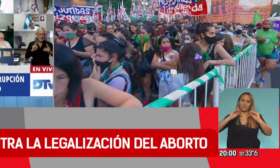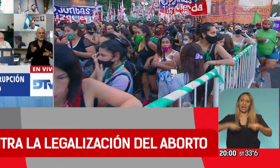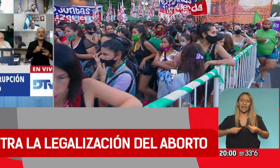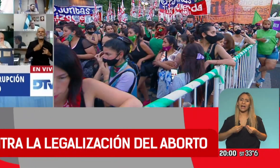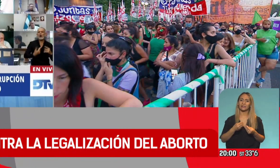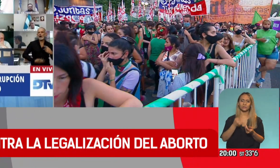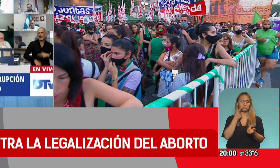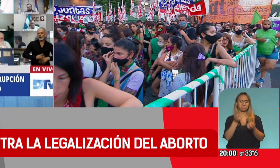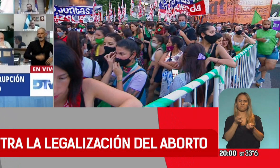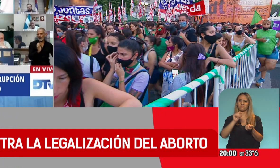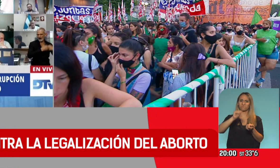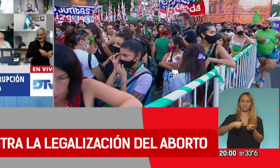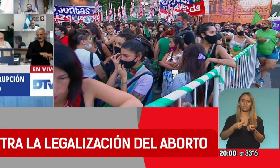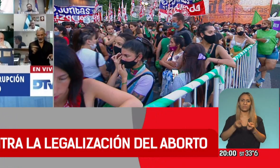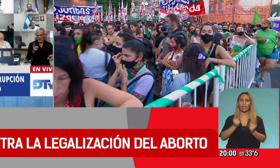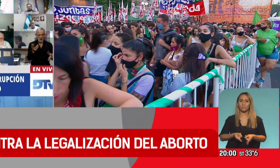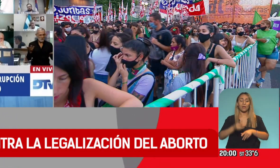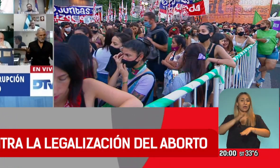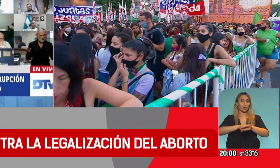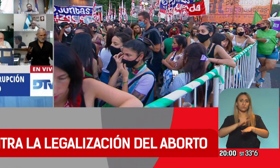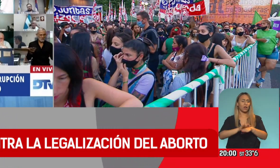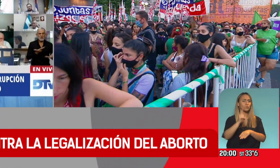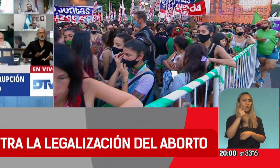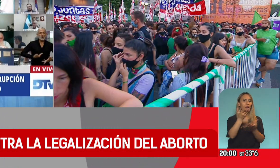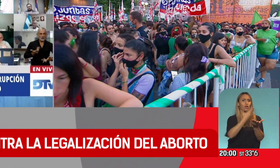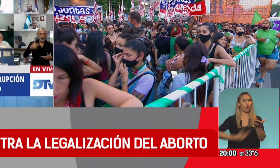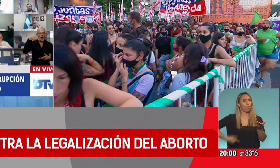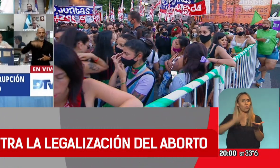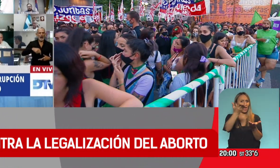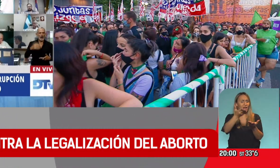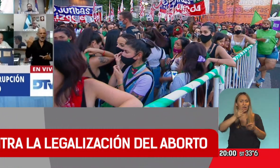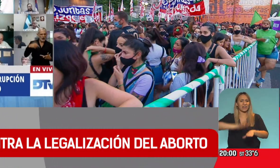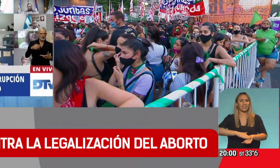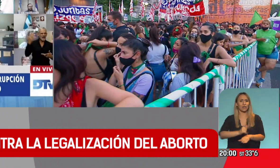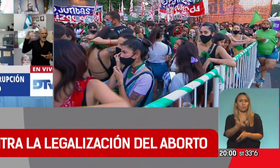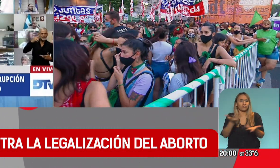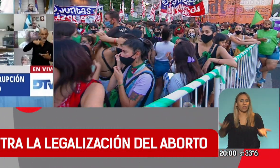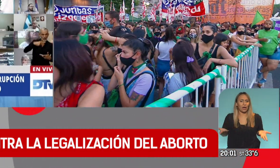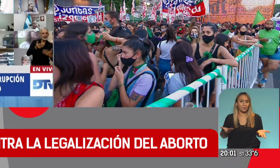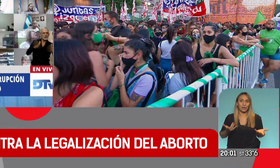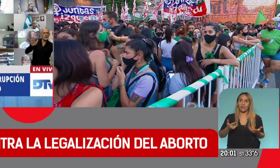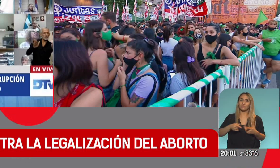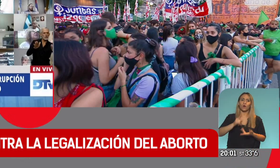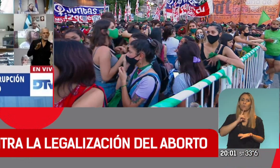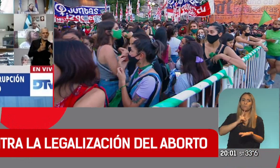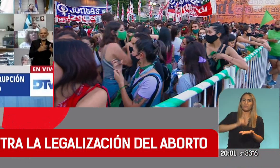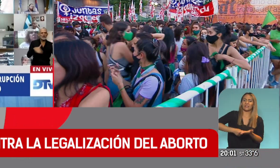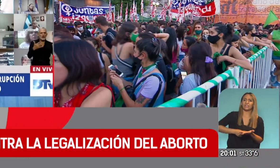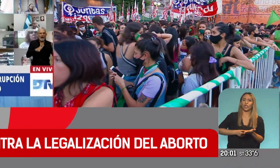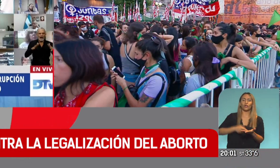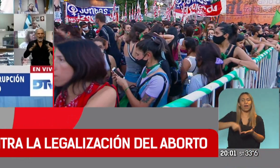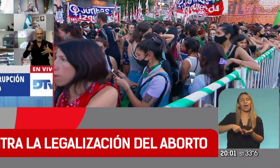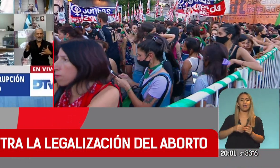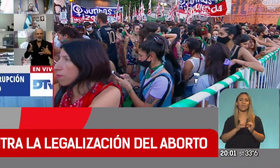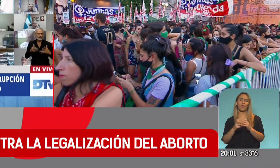y hasta, te diría, una irresponsabilidad por parte del gobierno de instalar este tema en este momento del año. Así que, por supuesto, aquí